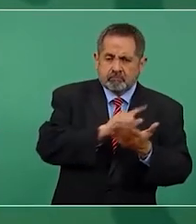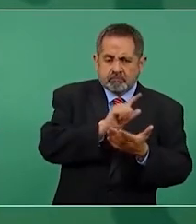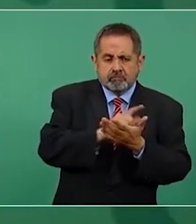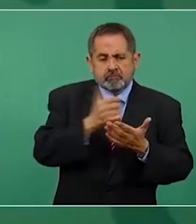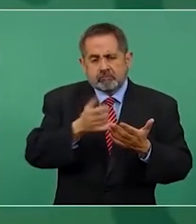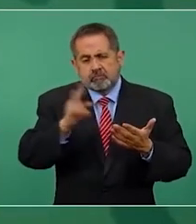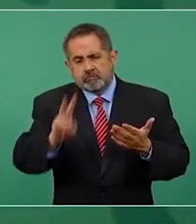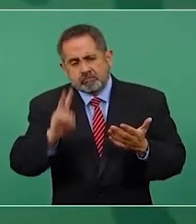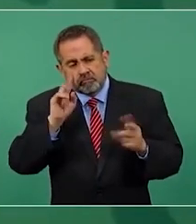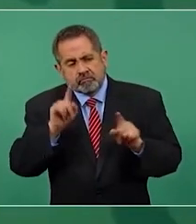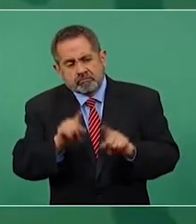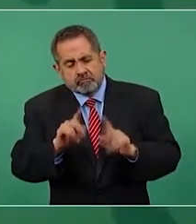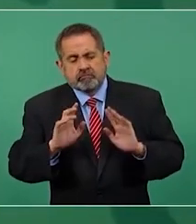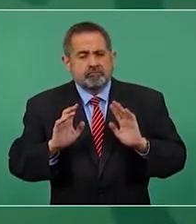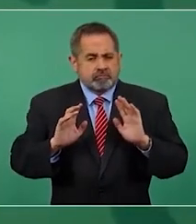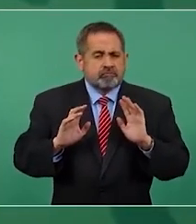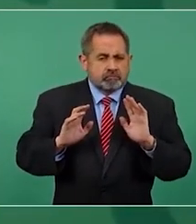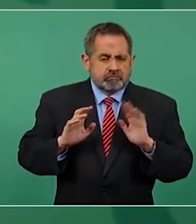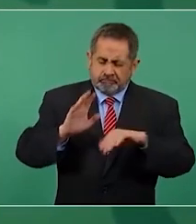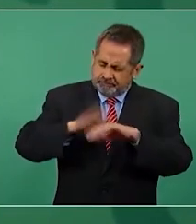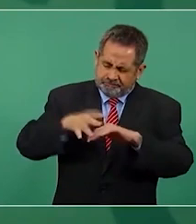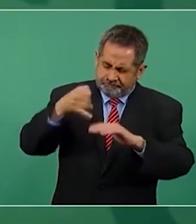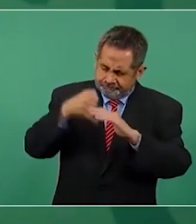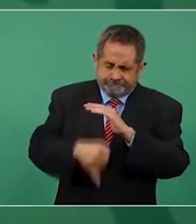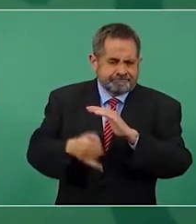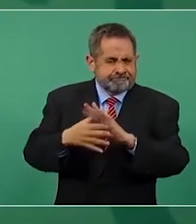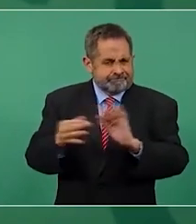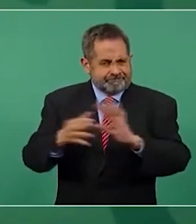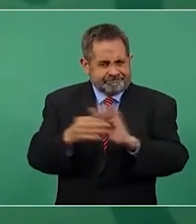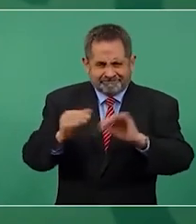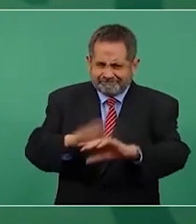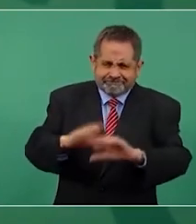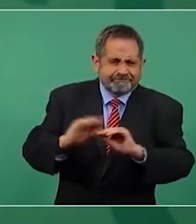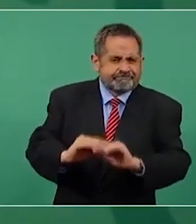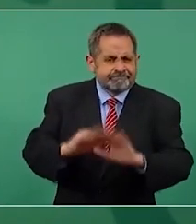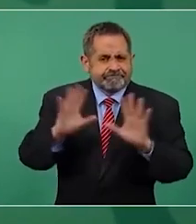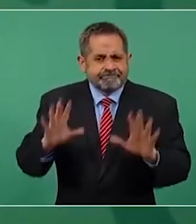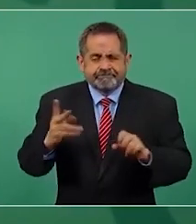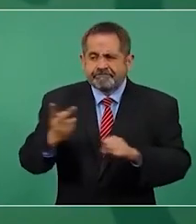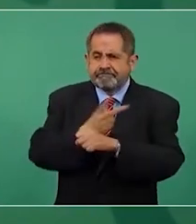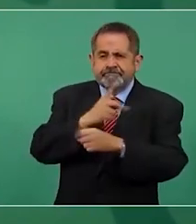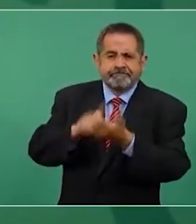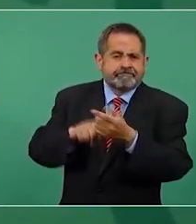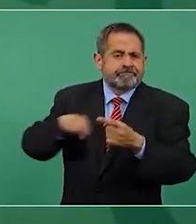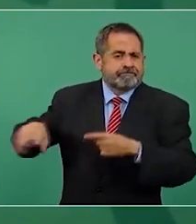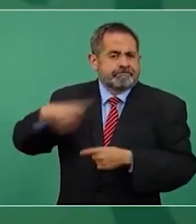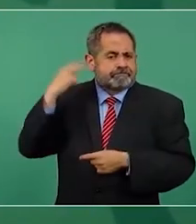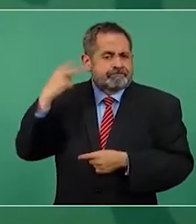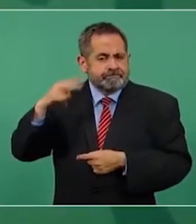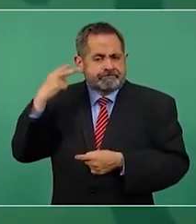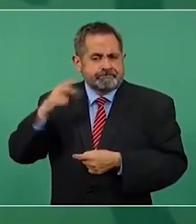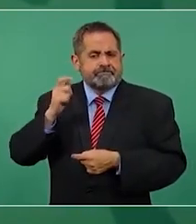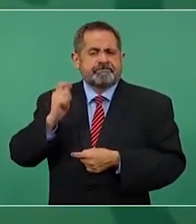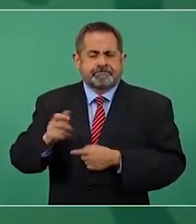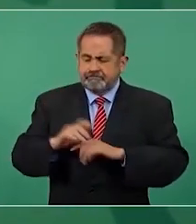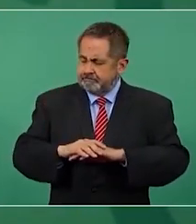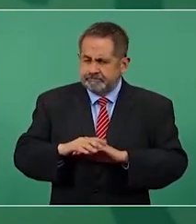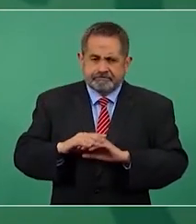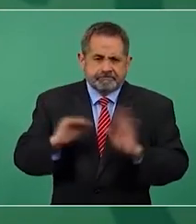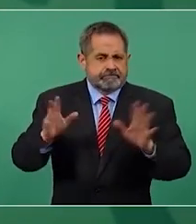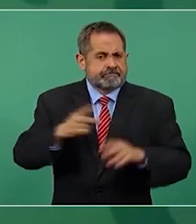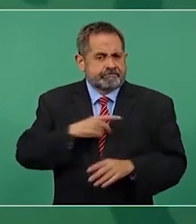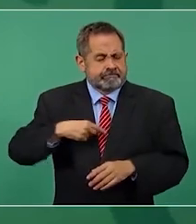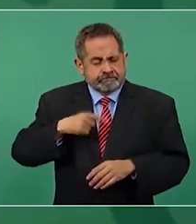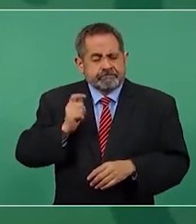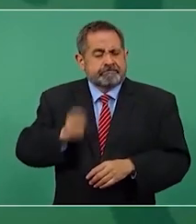sino que se vaya al fondo, se esclarezcan los hechos